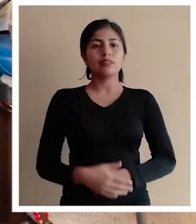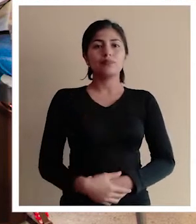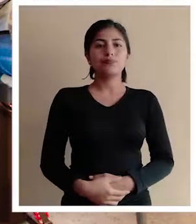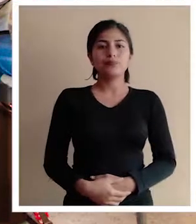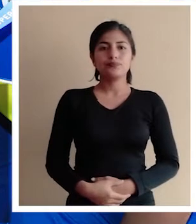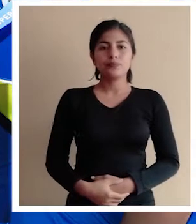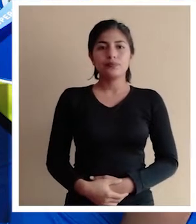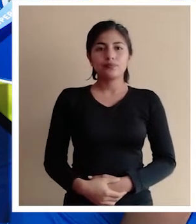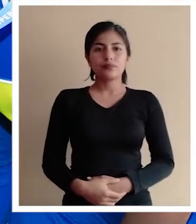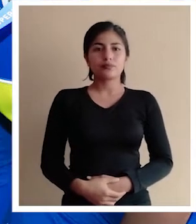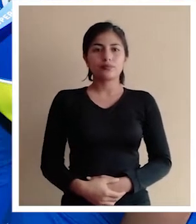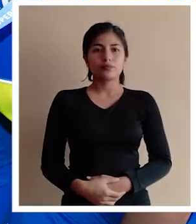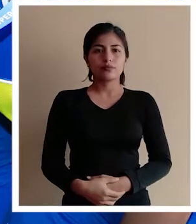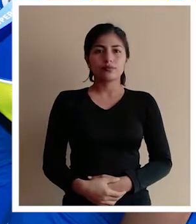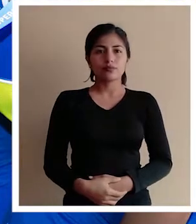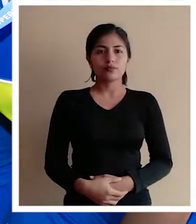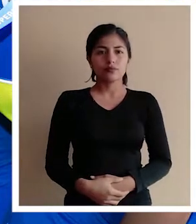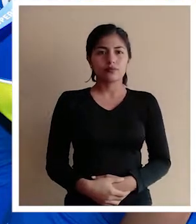de discapacidad.